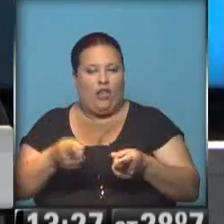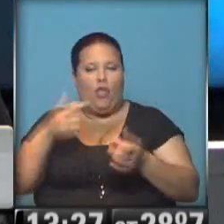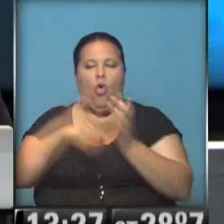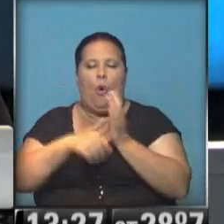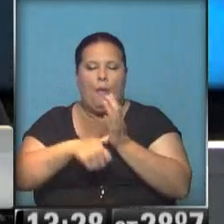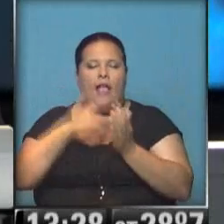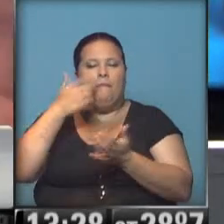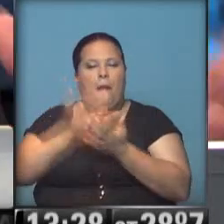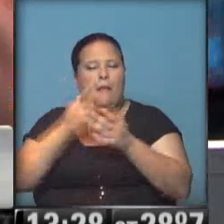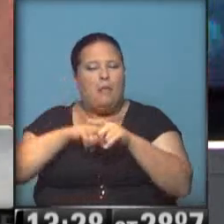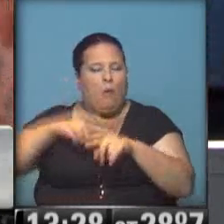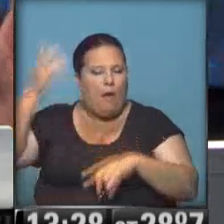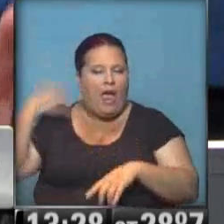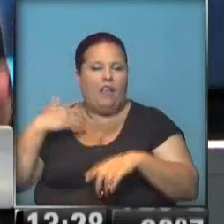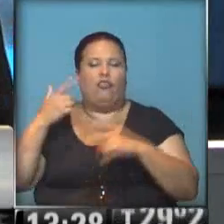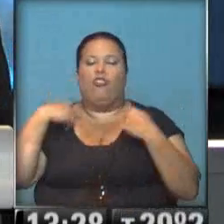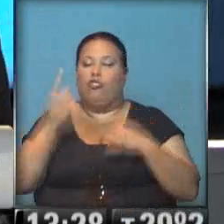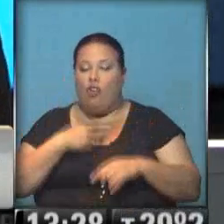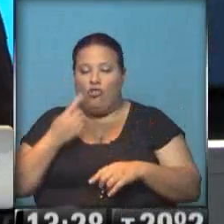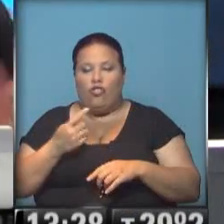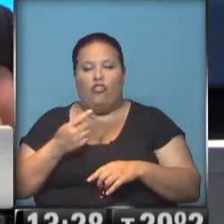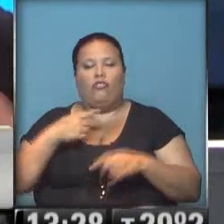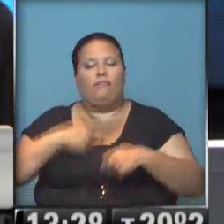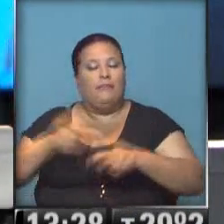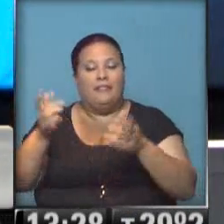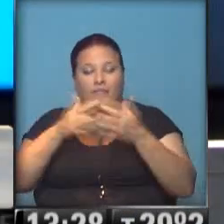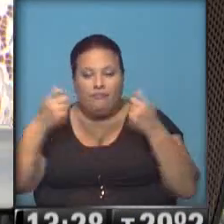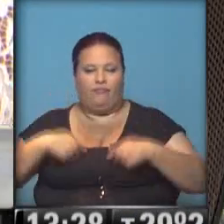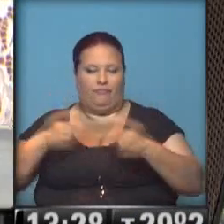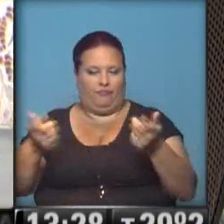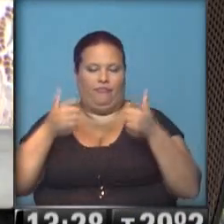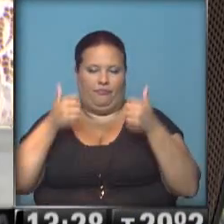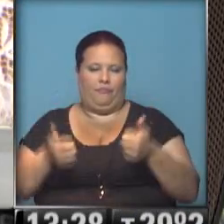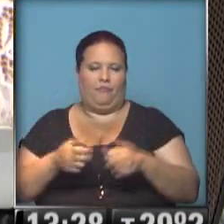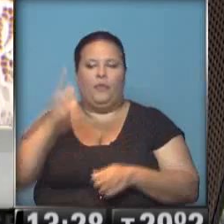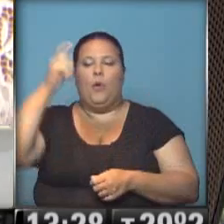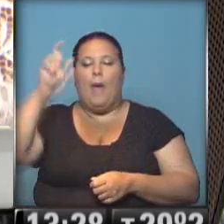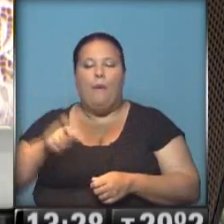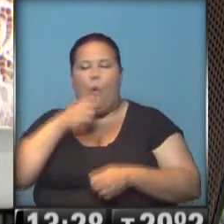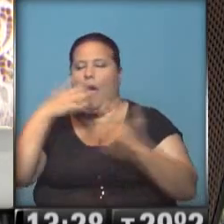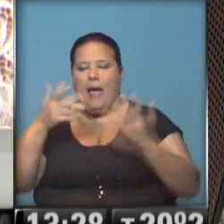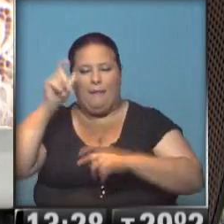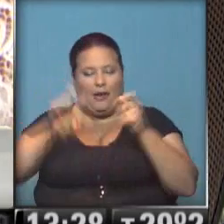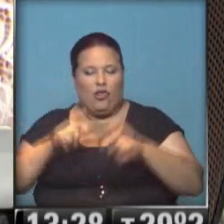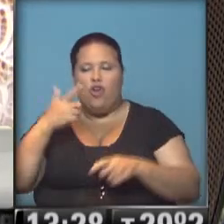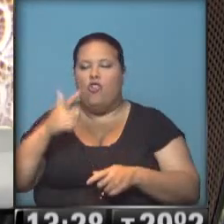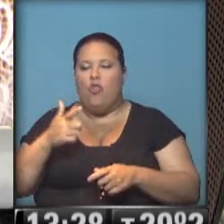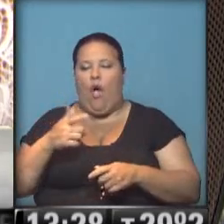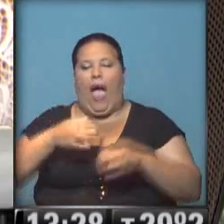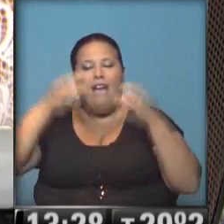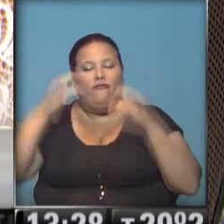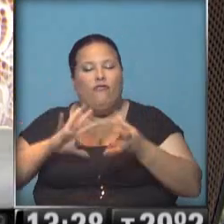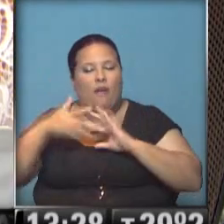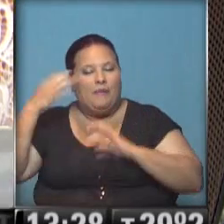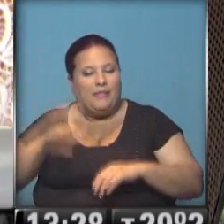certificación del servicio de la época y demás. Y nosotros vamos a expedir en cuanto a estos servicios. Correcto. Entonces, una persona, cualquier persona que no tenga un sistema especial,